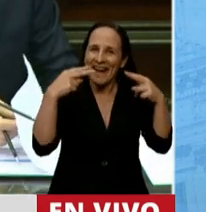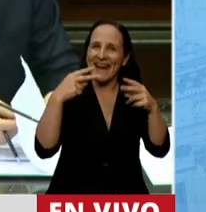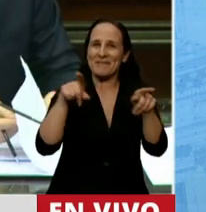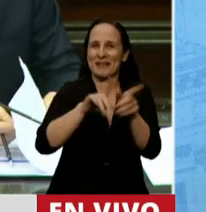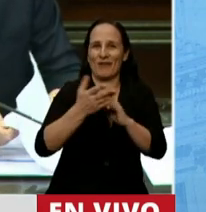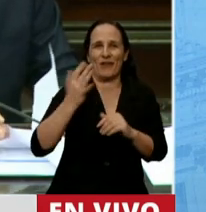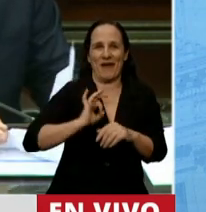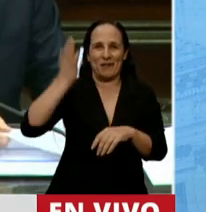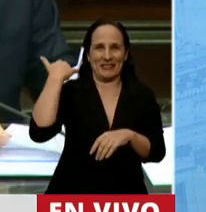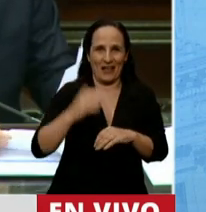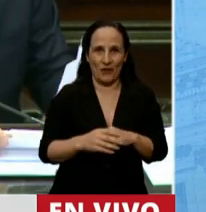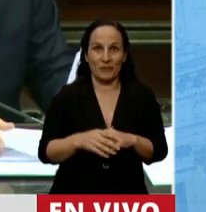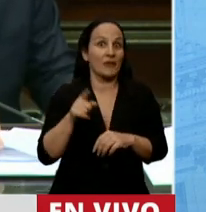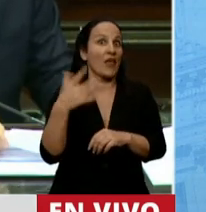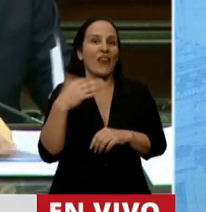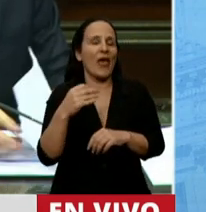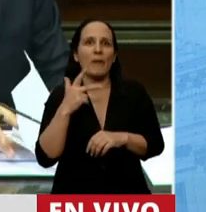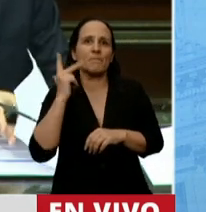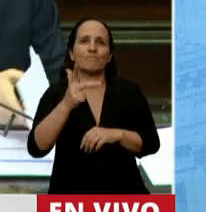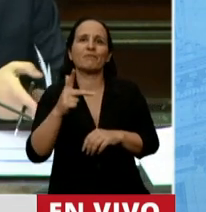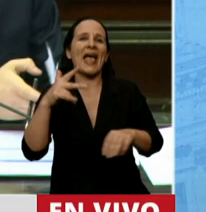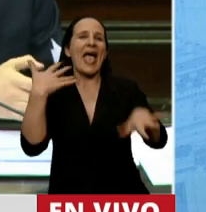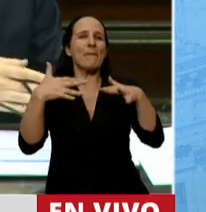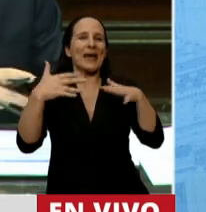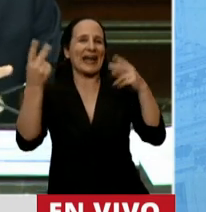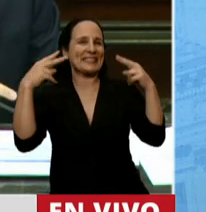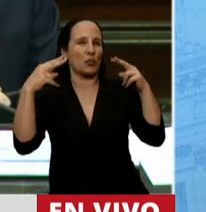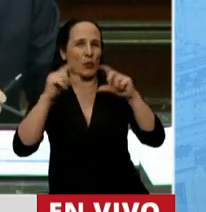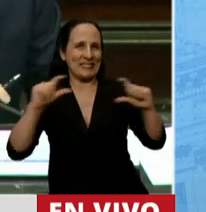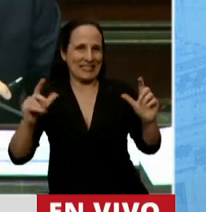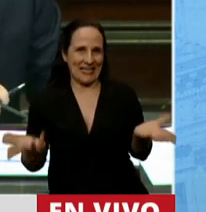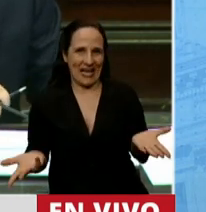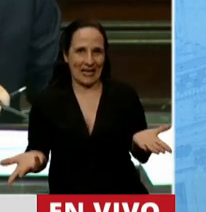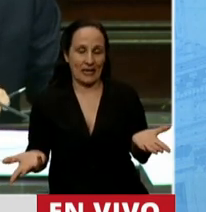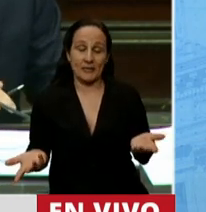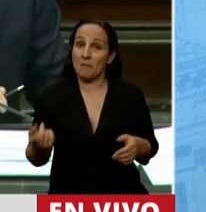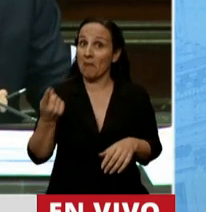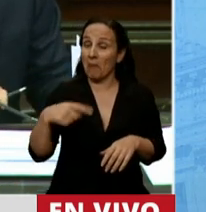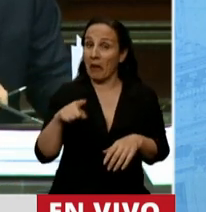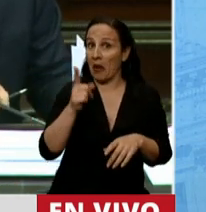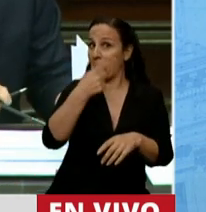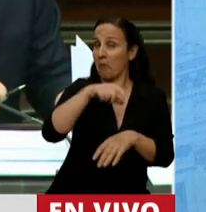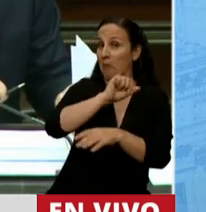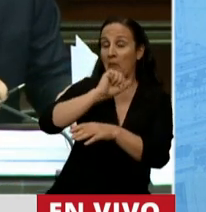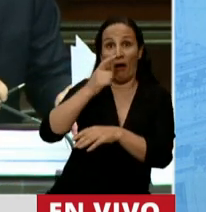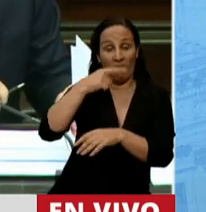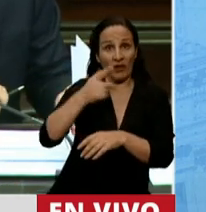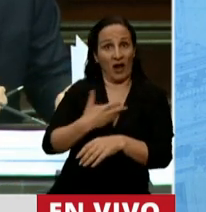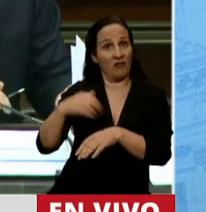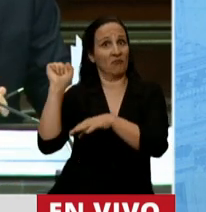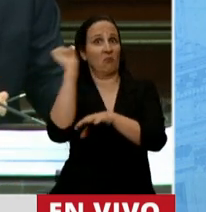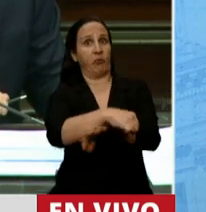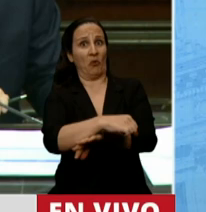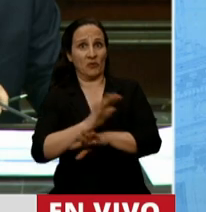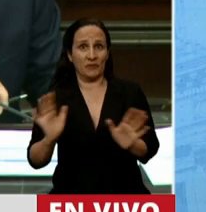declarar la emergencia turística. Pero sin embargo, nos han hecho oídos sordos. El turismo